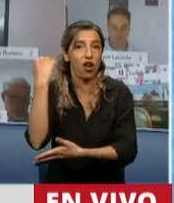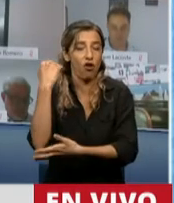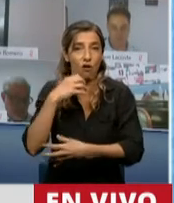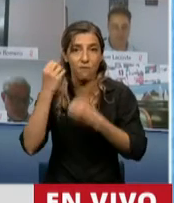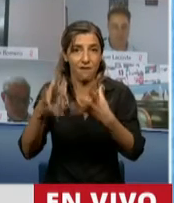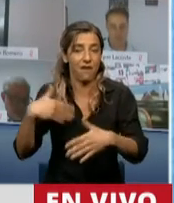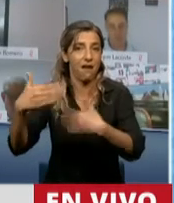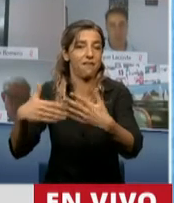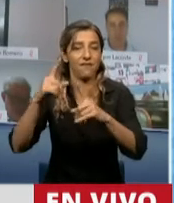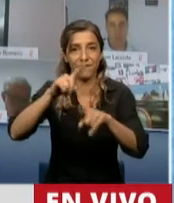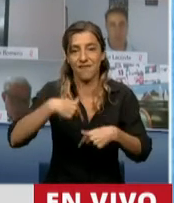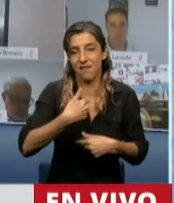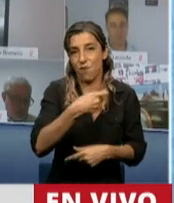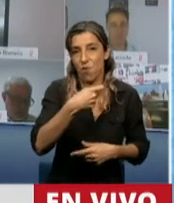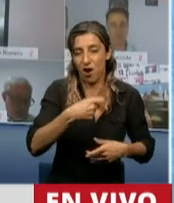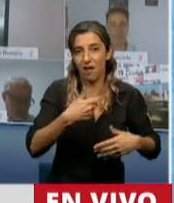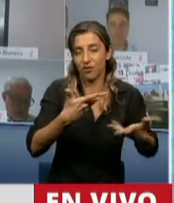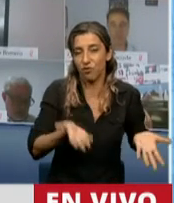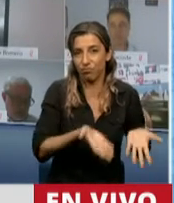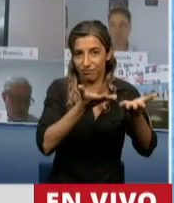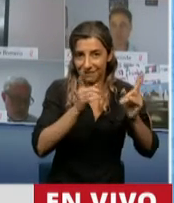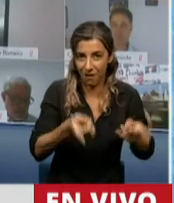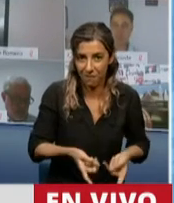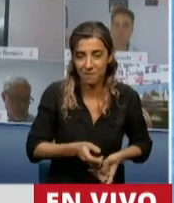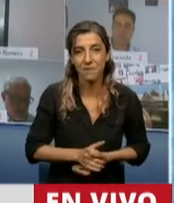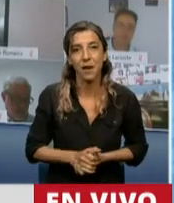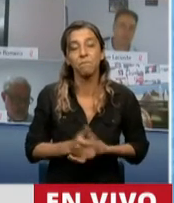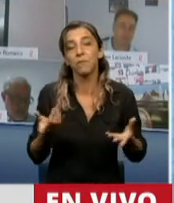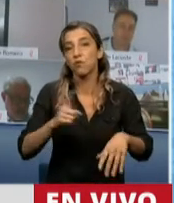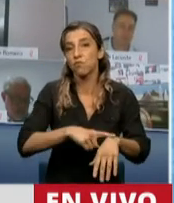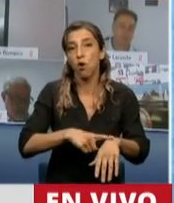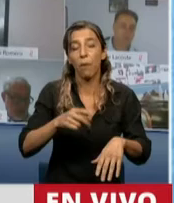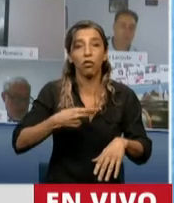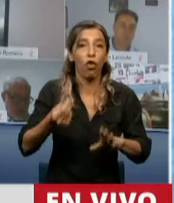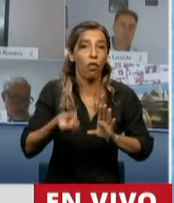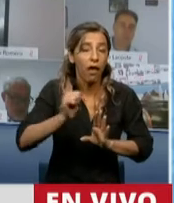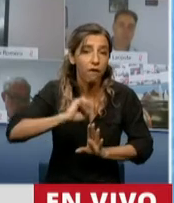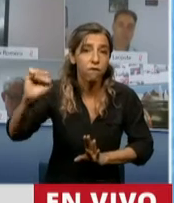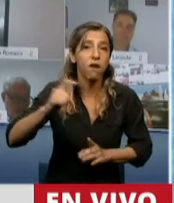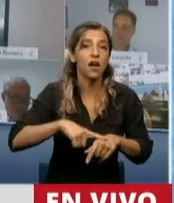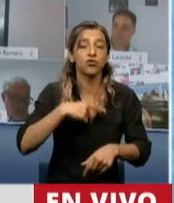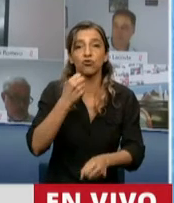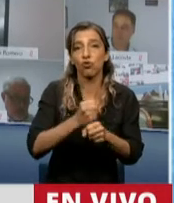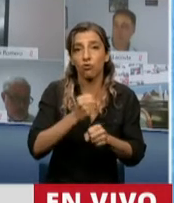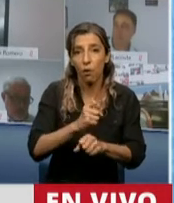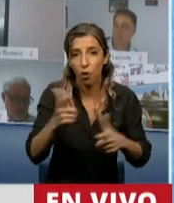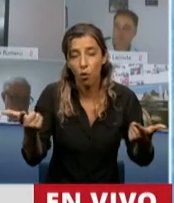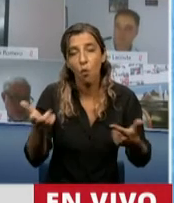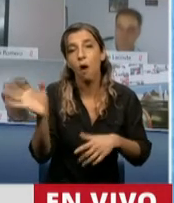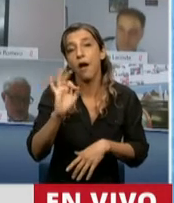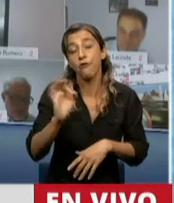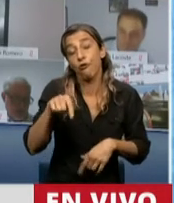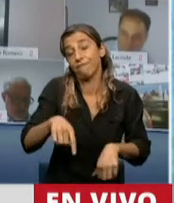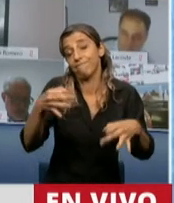tenemos años negativos desde el punto de vista económico, se dispara la inflación, hay inestabilidad laboral, o hay una